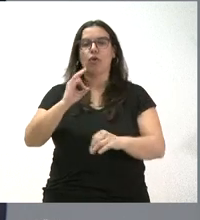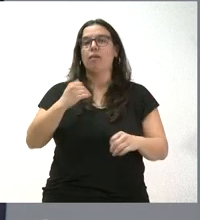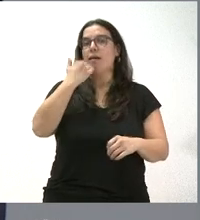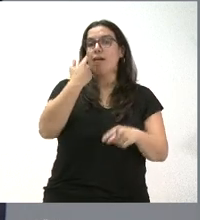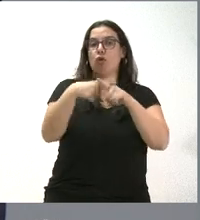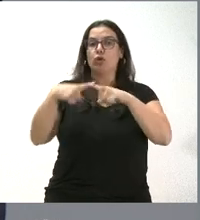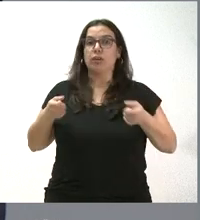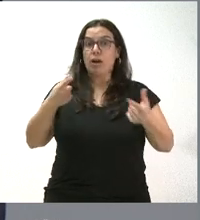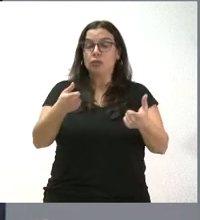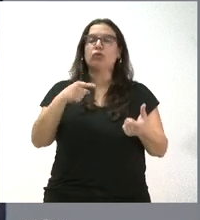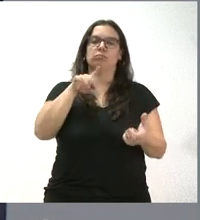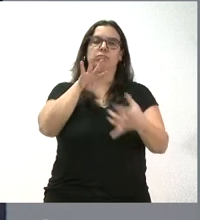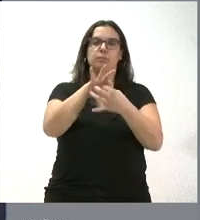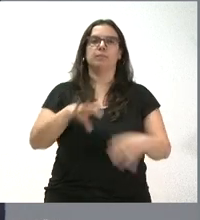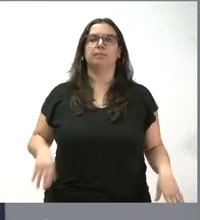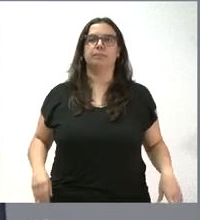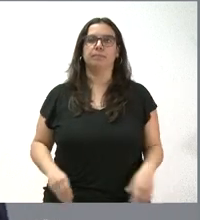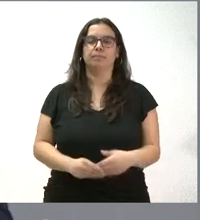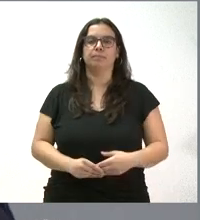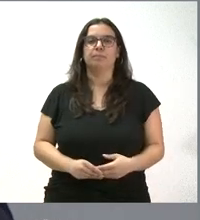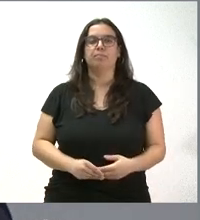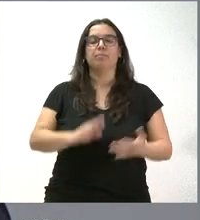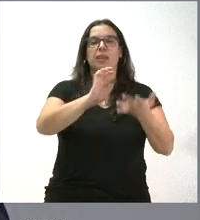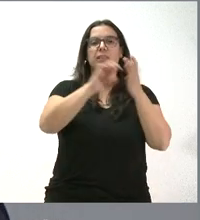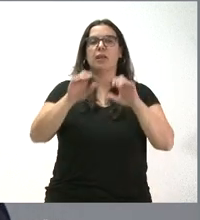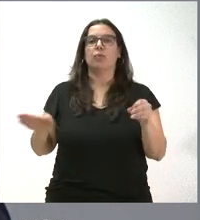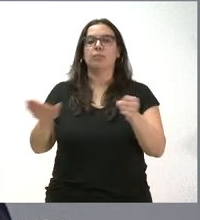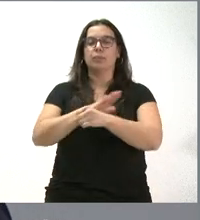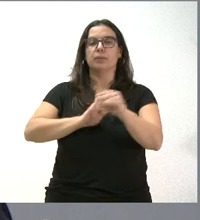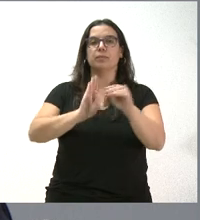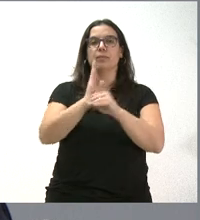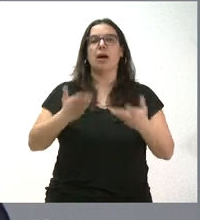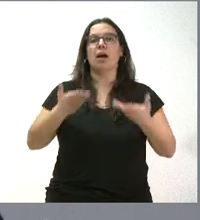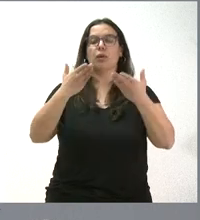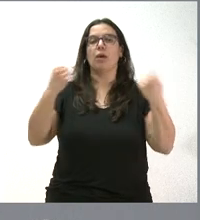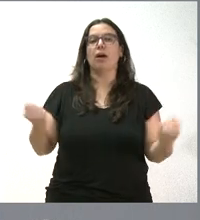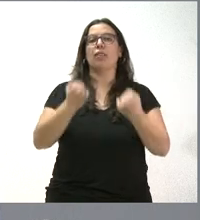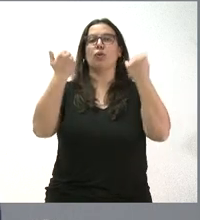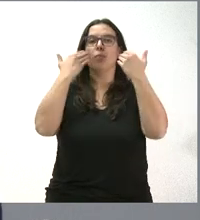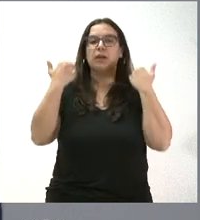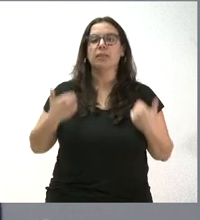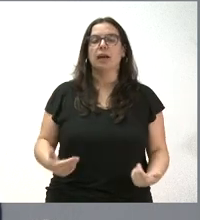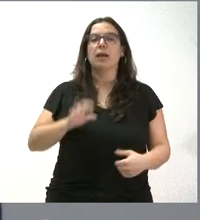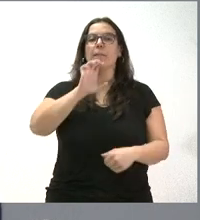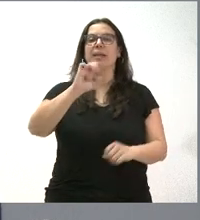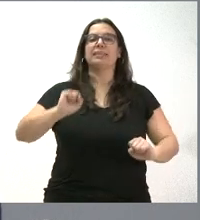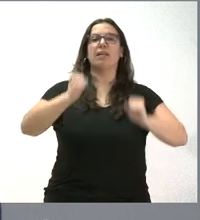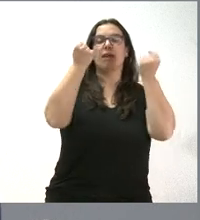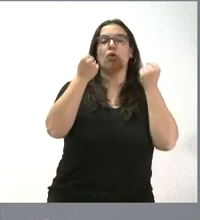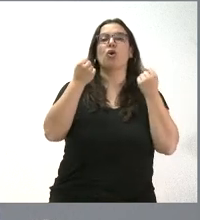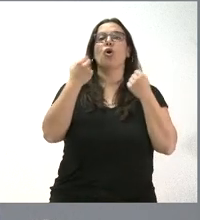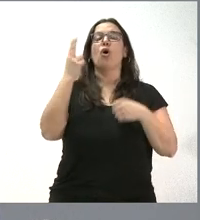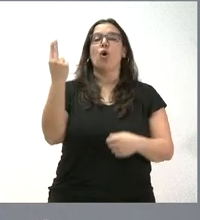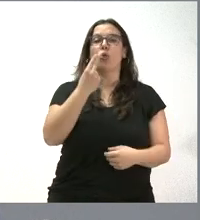que se derivan de esa actuación. Castilla y León financia ayudas de acción humanitaria a El Salvador, Honduras y Sudán.